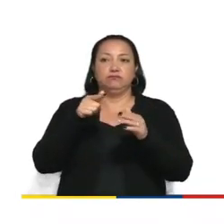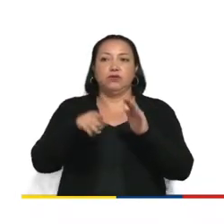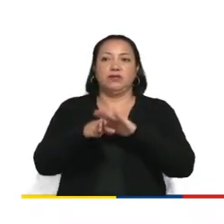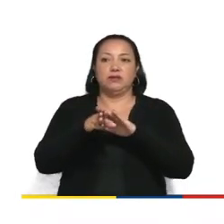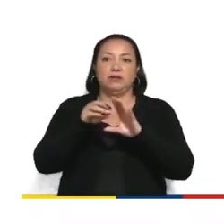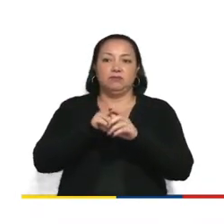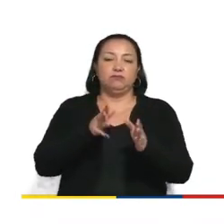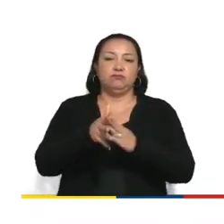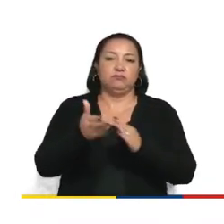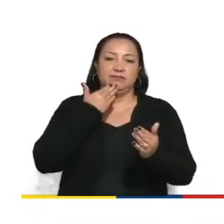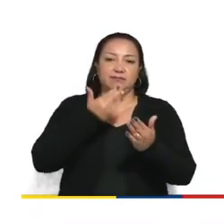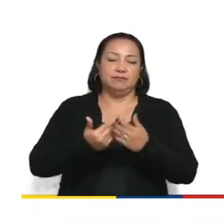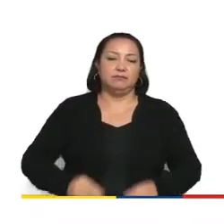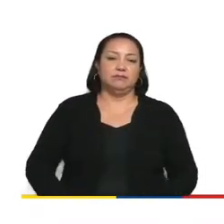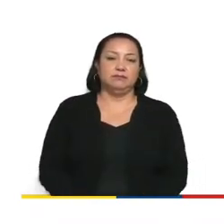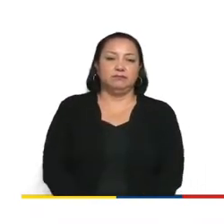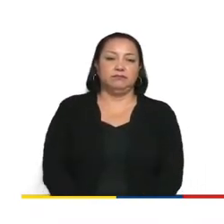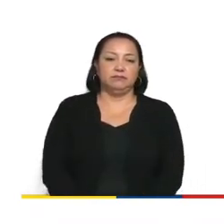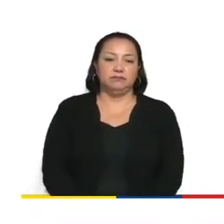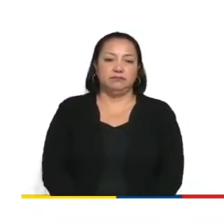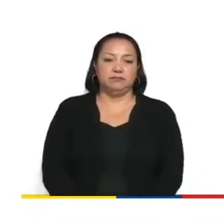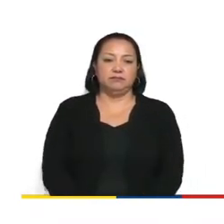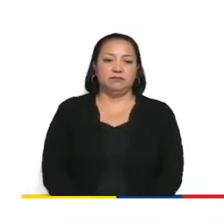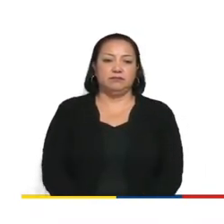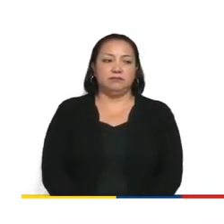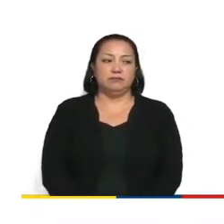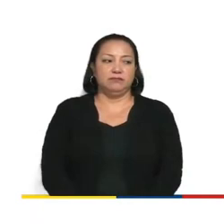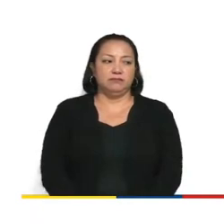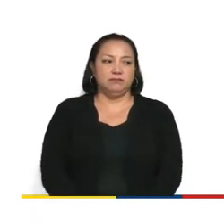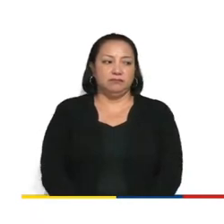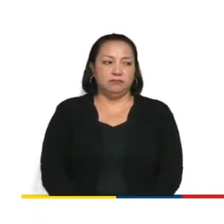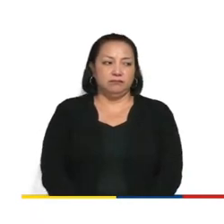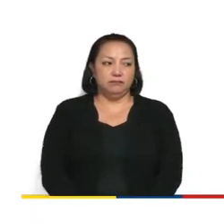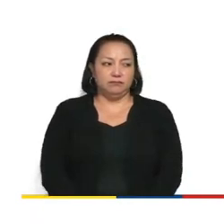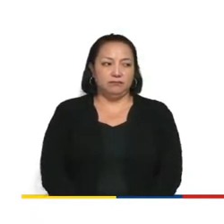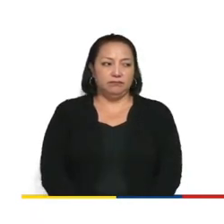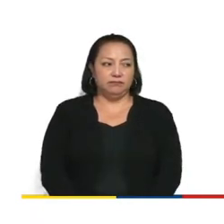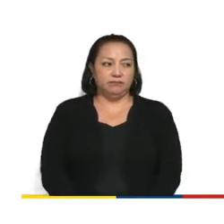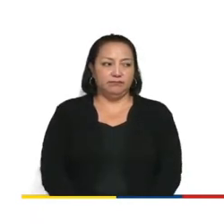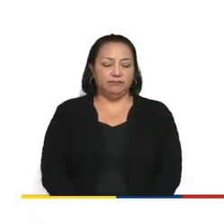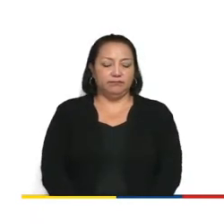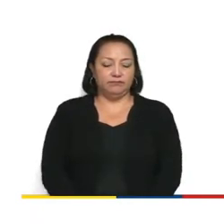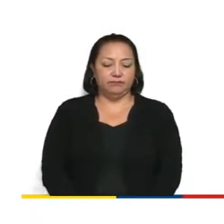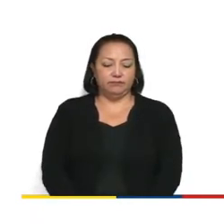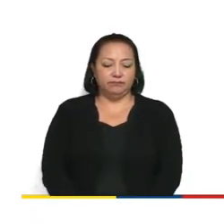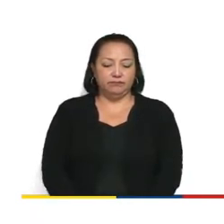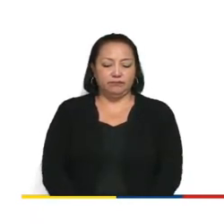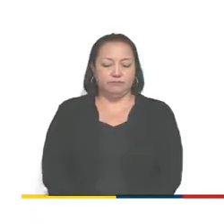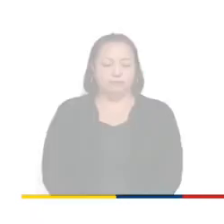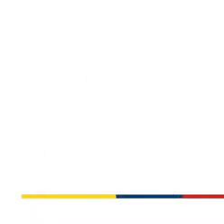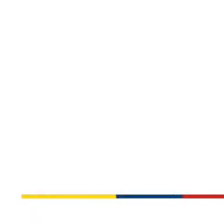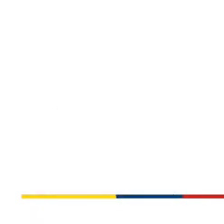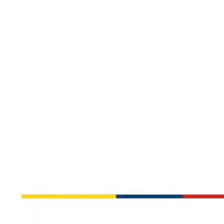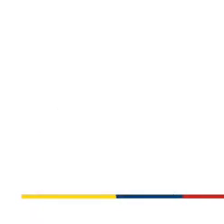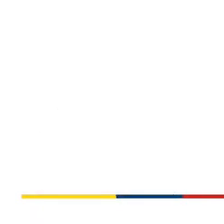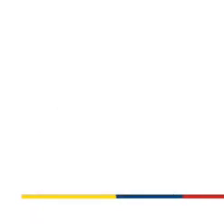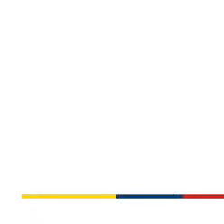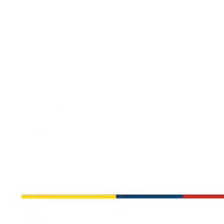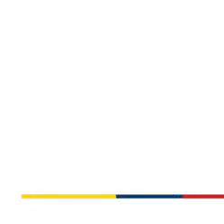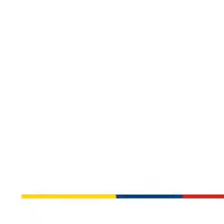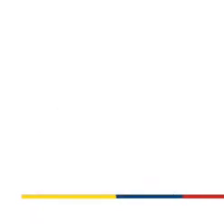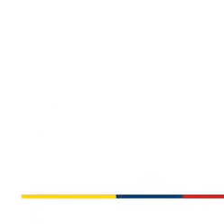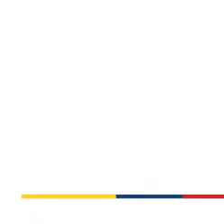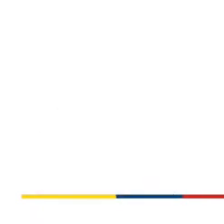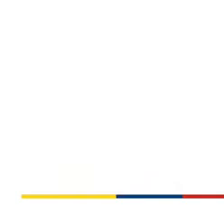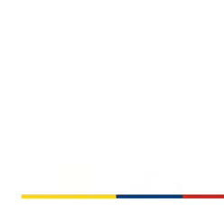Gracias. Lohninger, tenemos dos minutos para terminar. Ok, good. Lastly, let me decir que